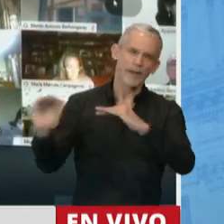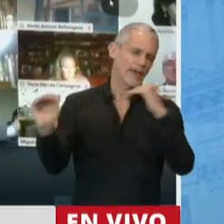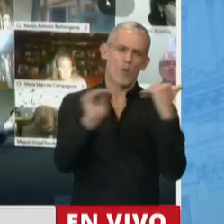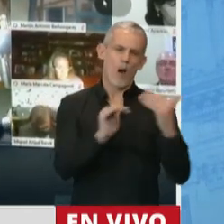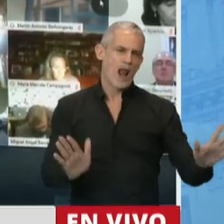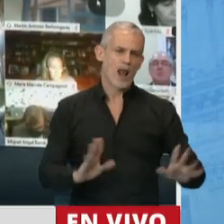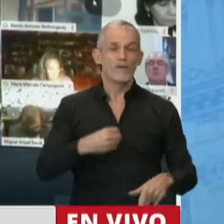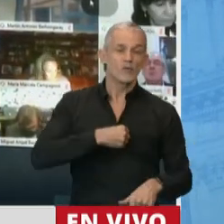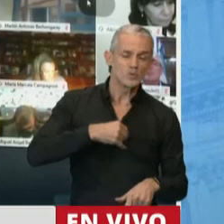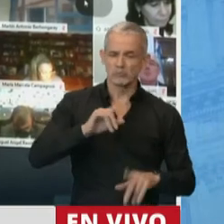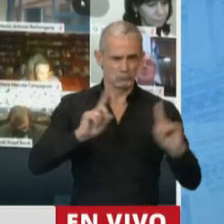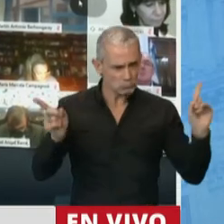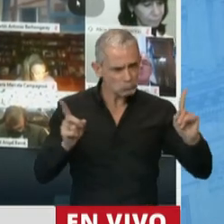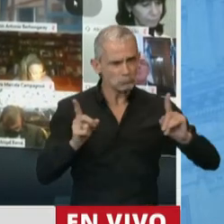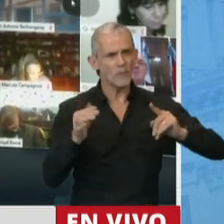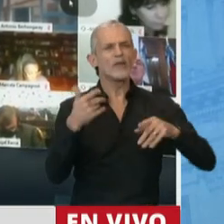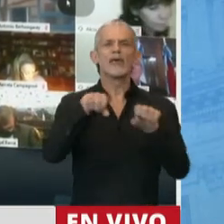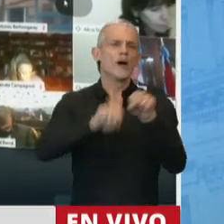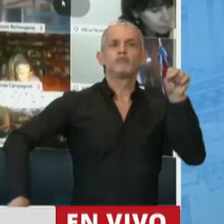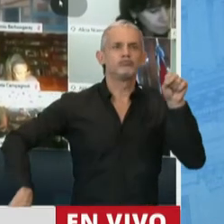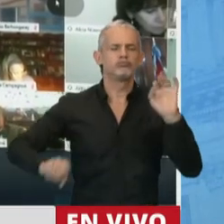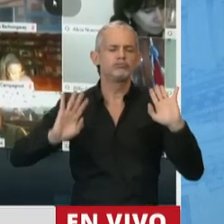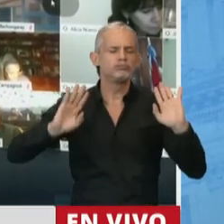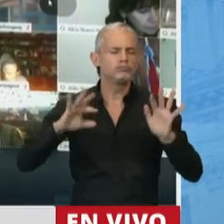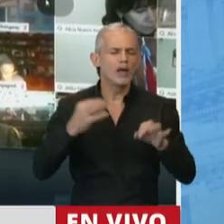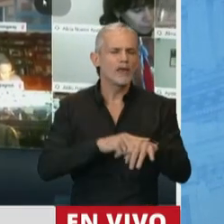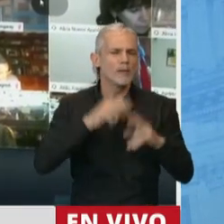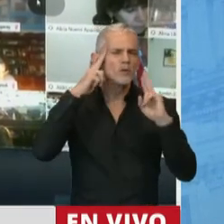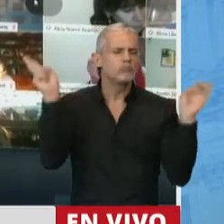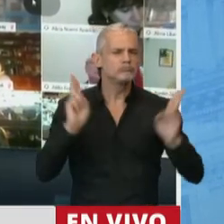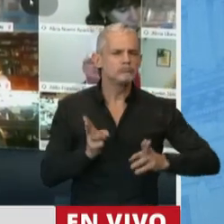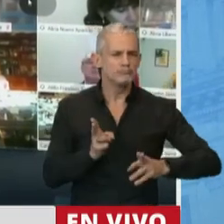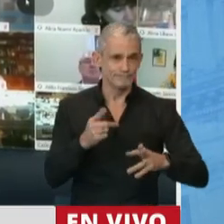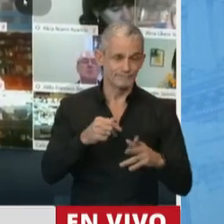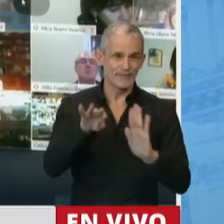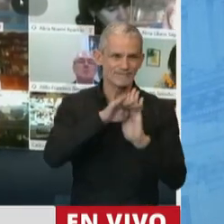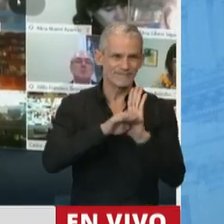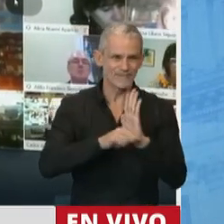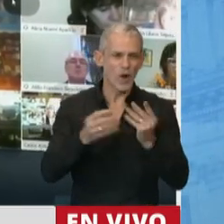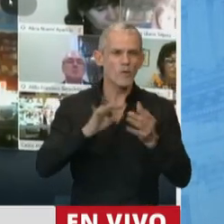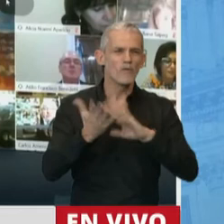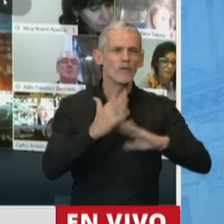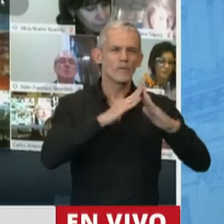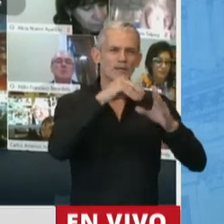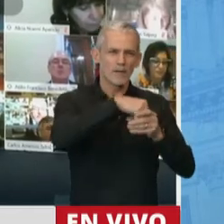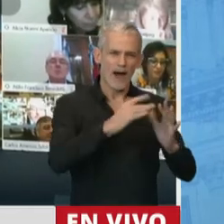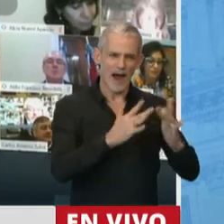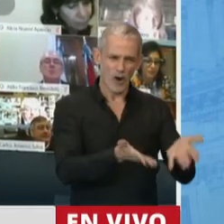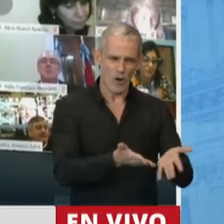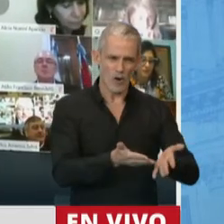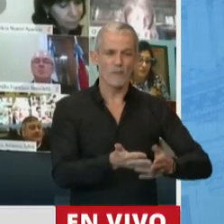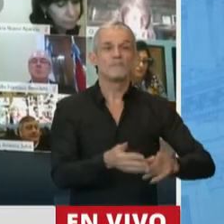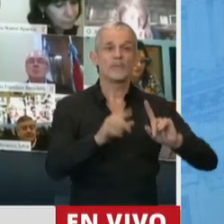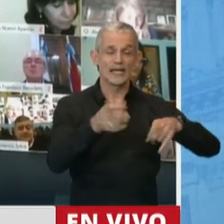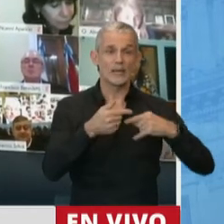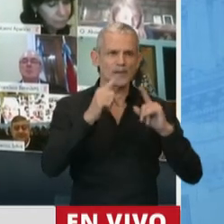voluntariedad, el derecho a desconexión digital, las condiciones que debe tener el trabajo, la